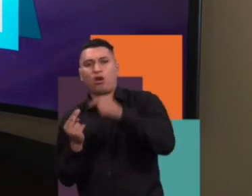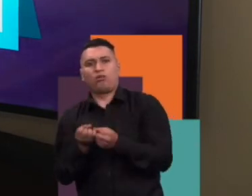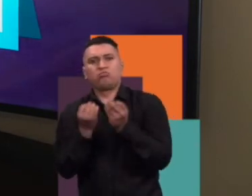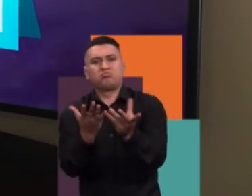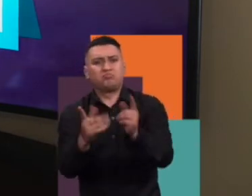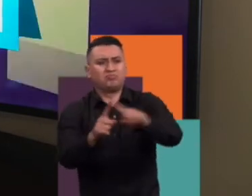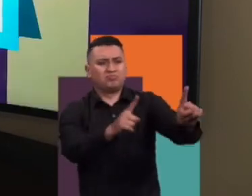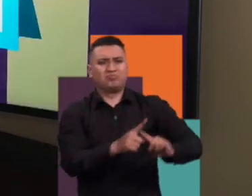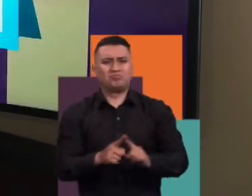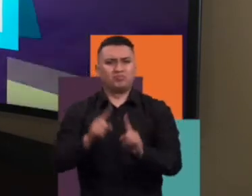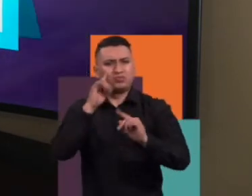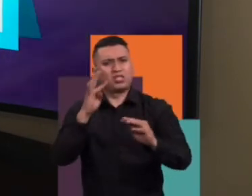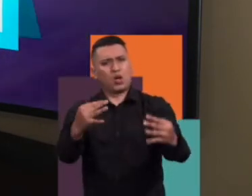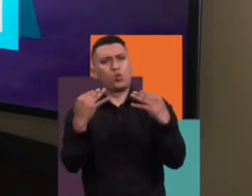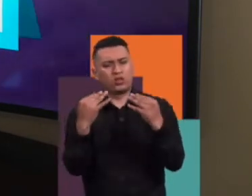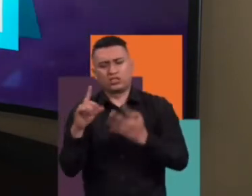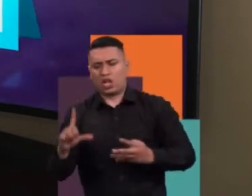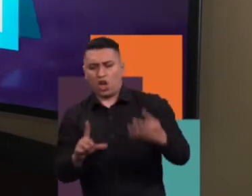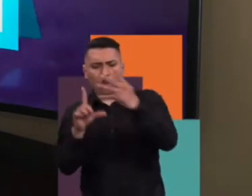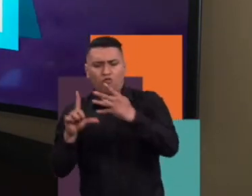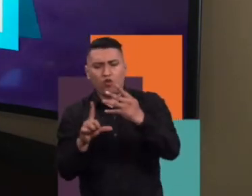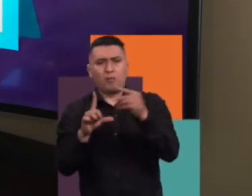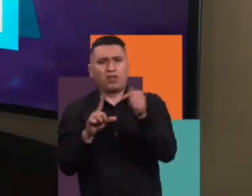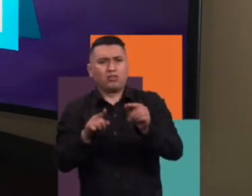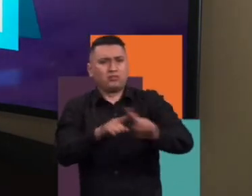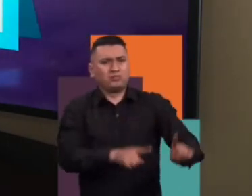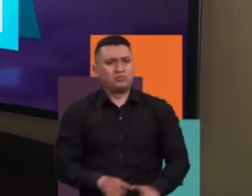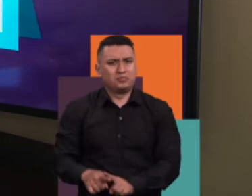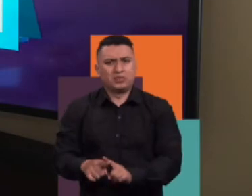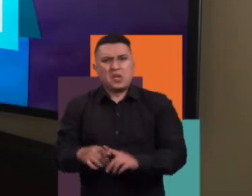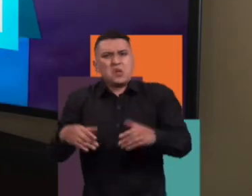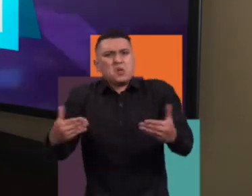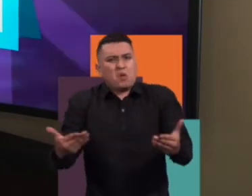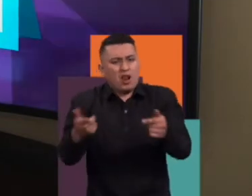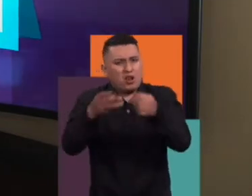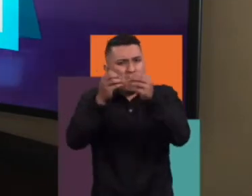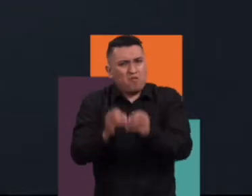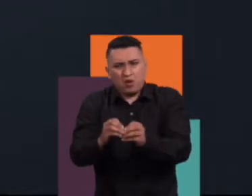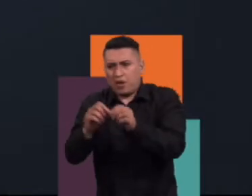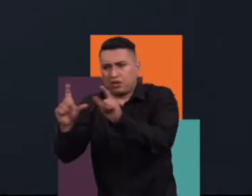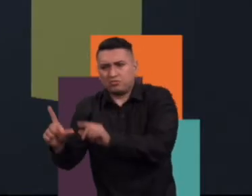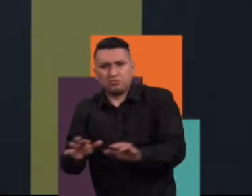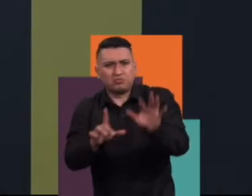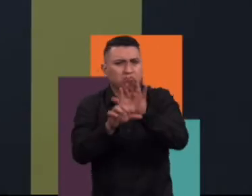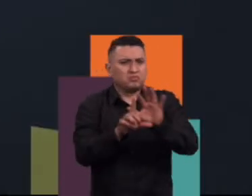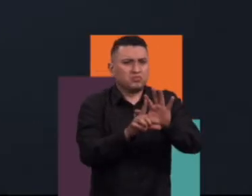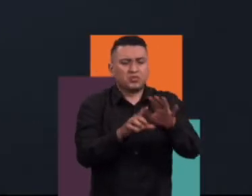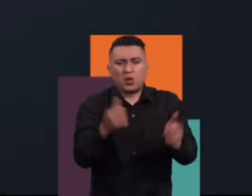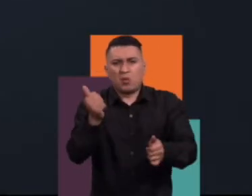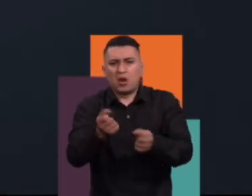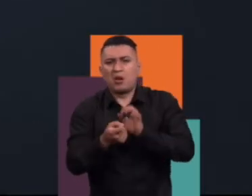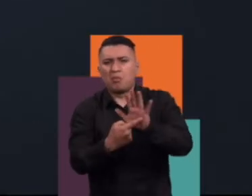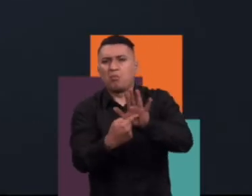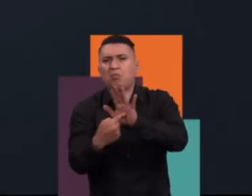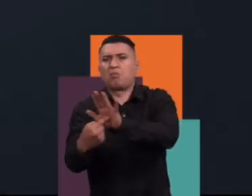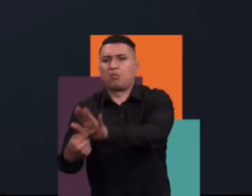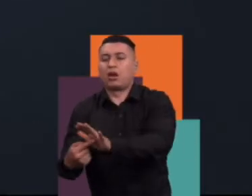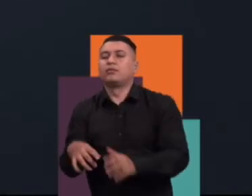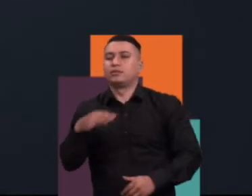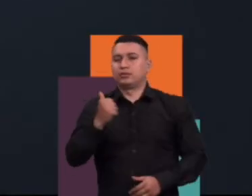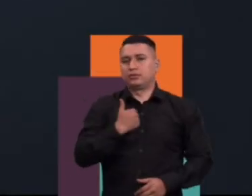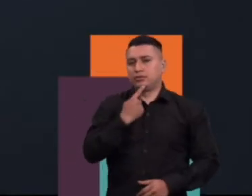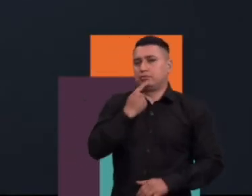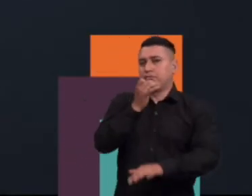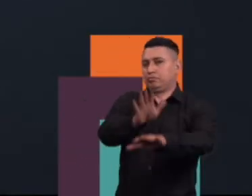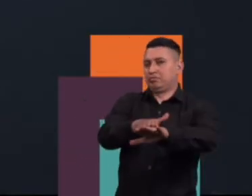a las diferentes audiencias desde los distintos formatos, Juan Pablo? Bueno, creo que ya más o menos hablamos